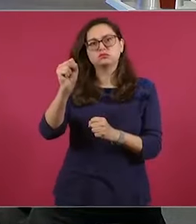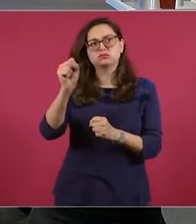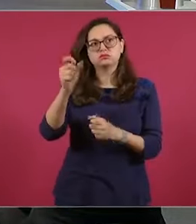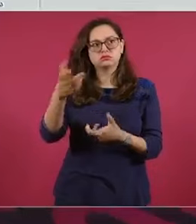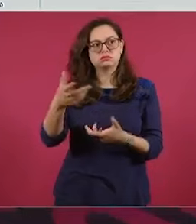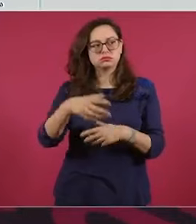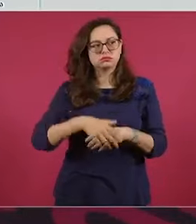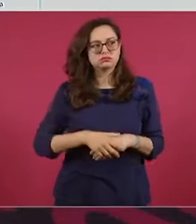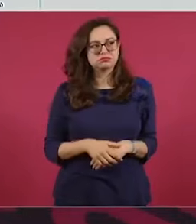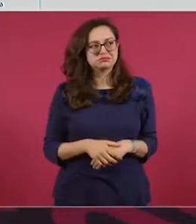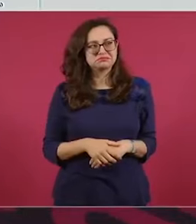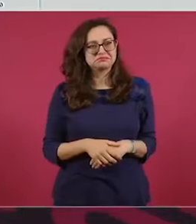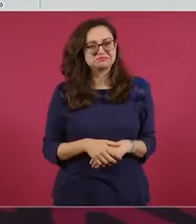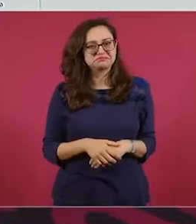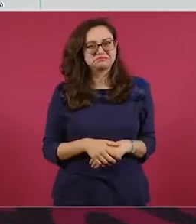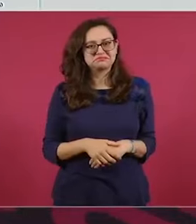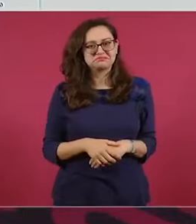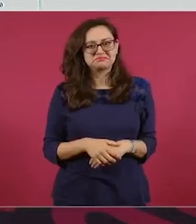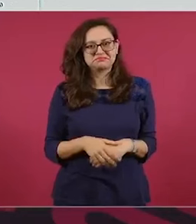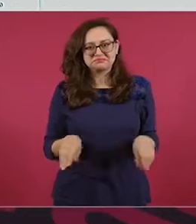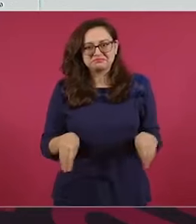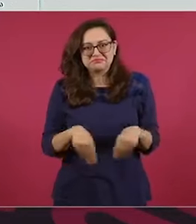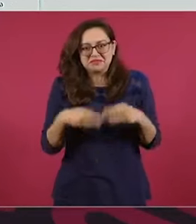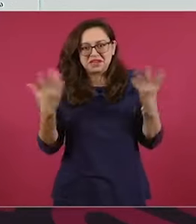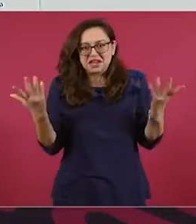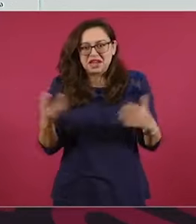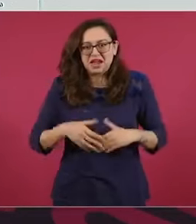pues no necesita interpretación